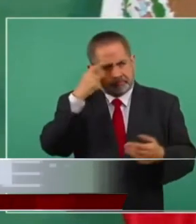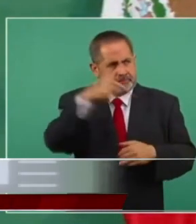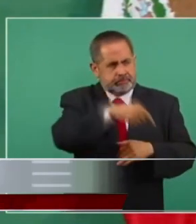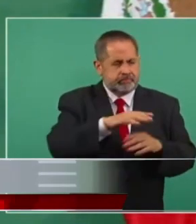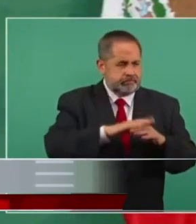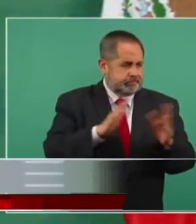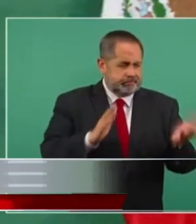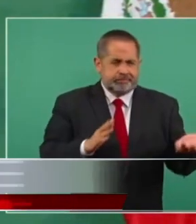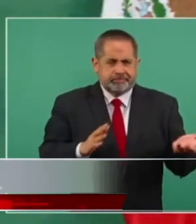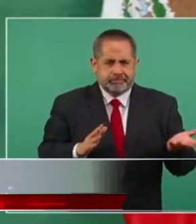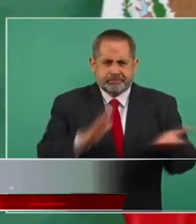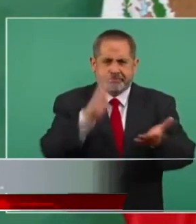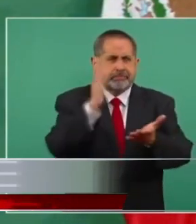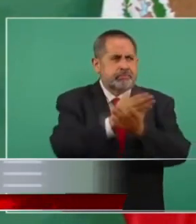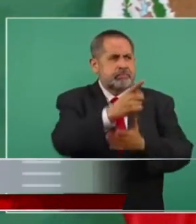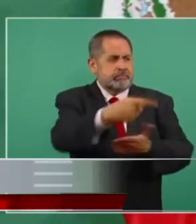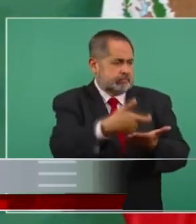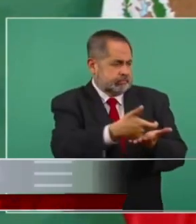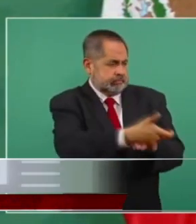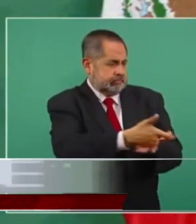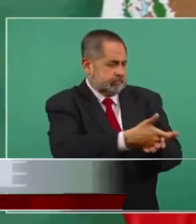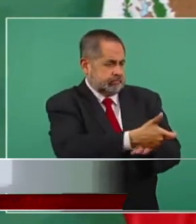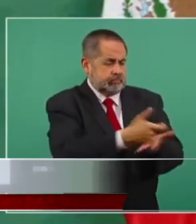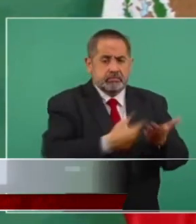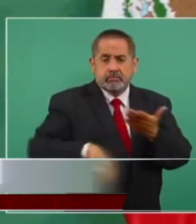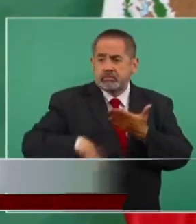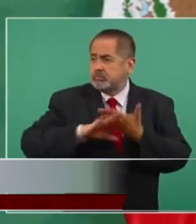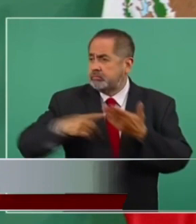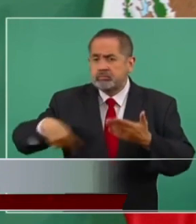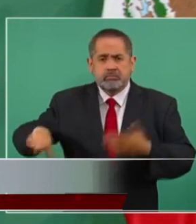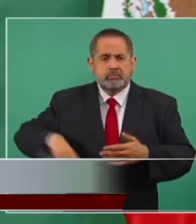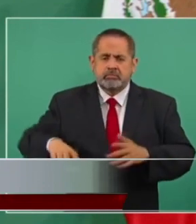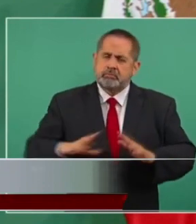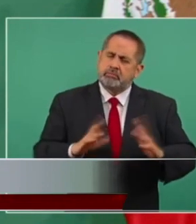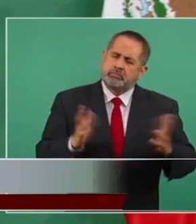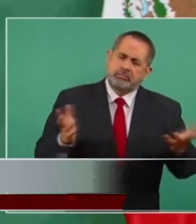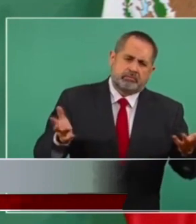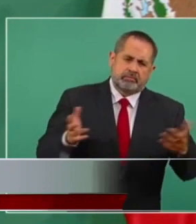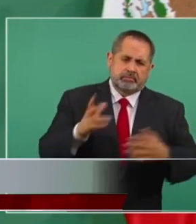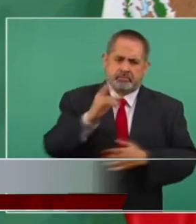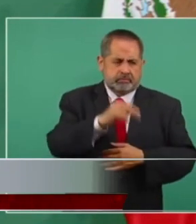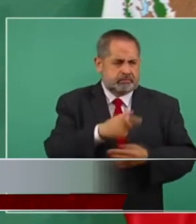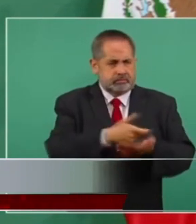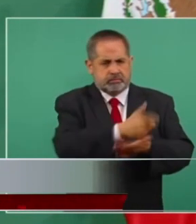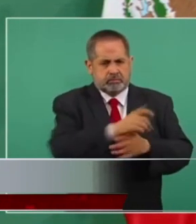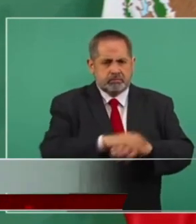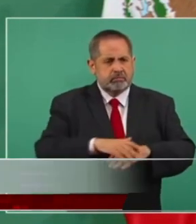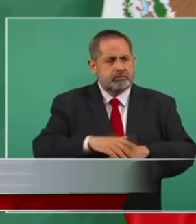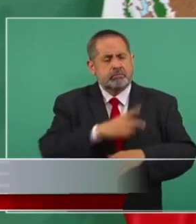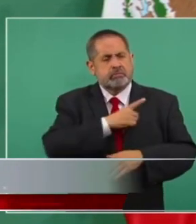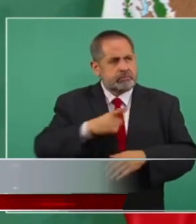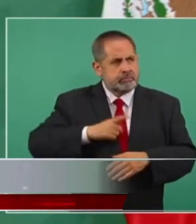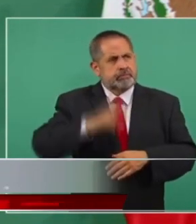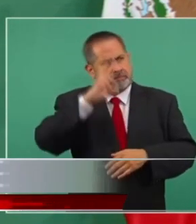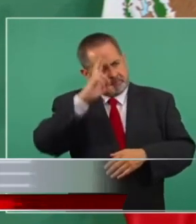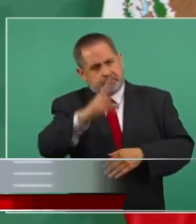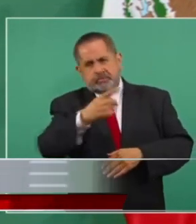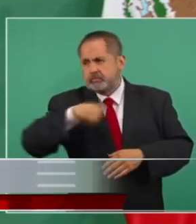de que ya no estén financiando a estos grupos y que sean respetuosos